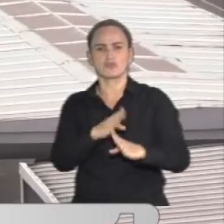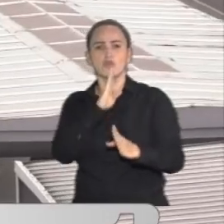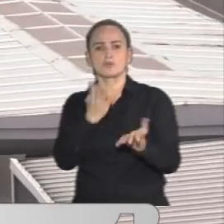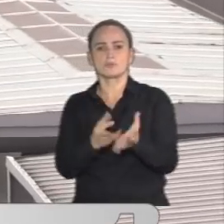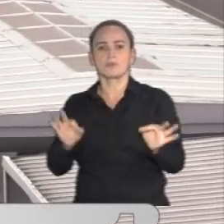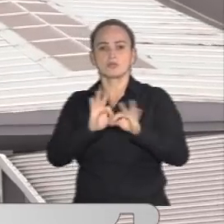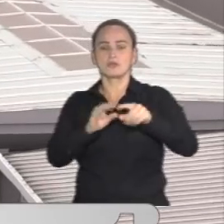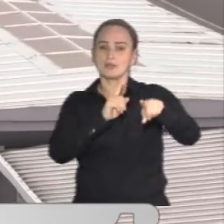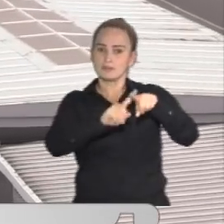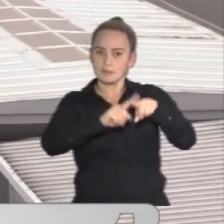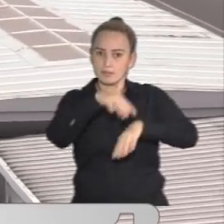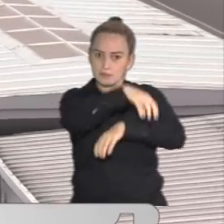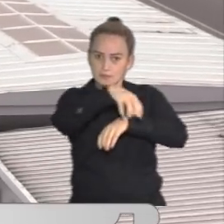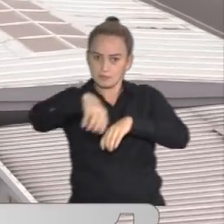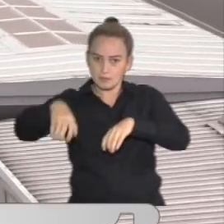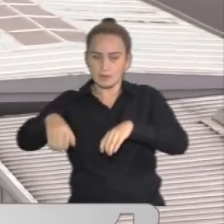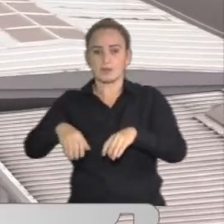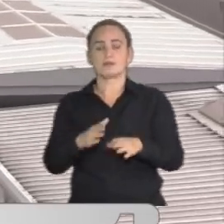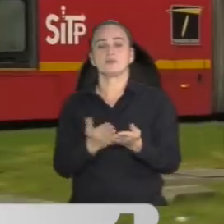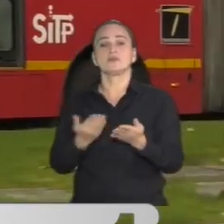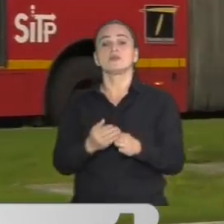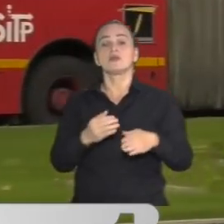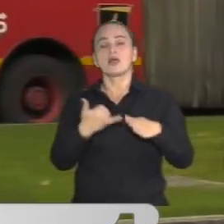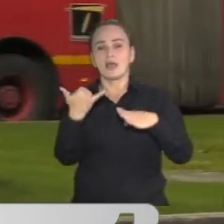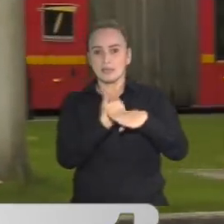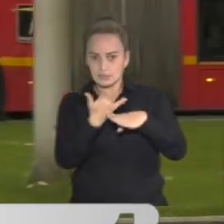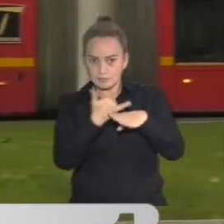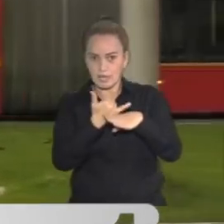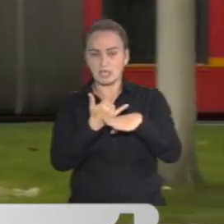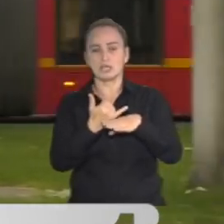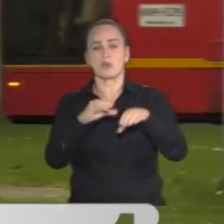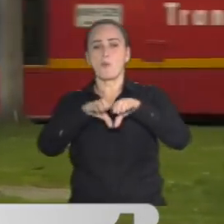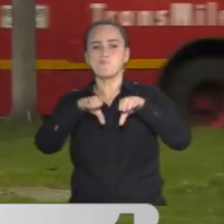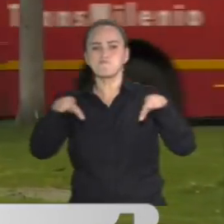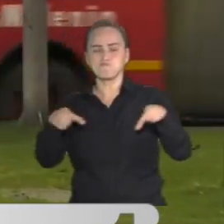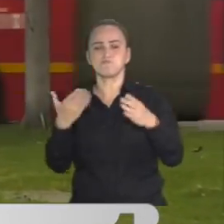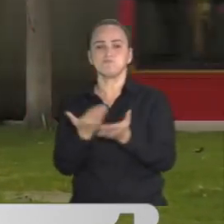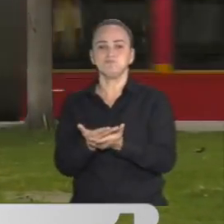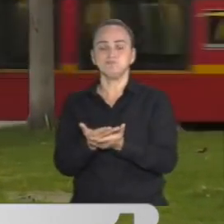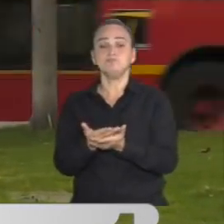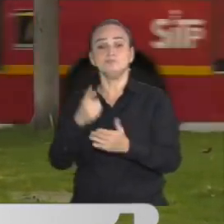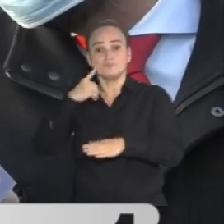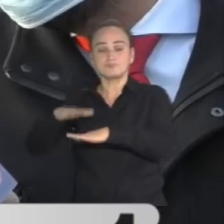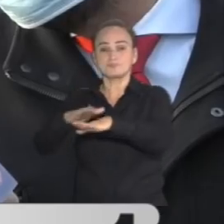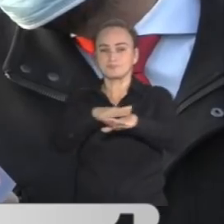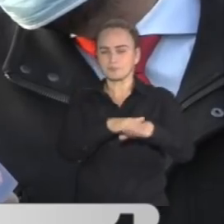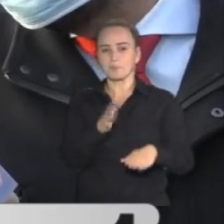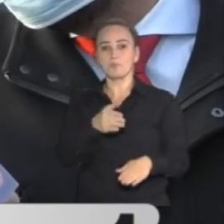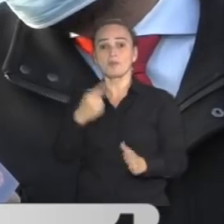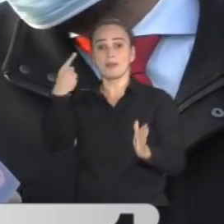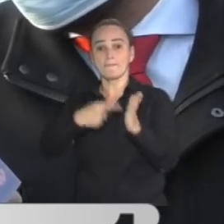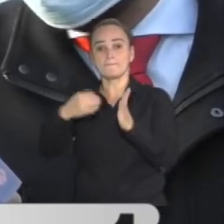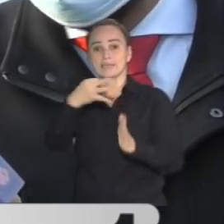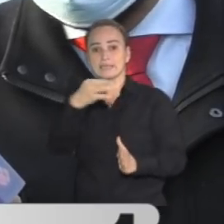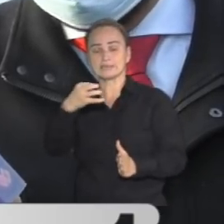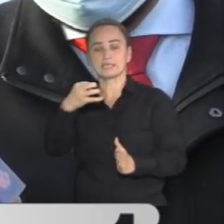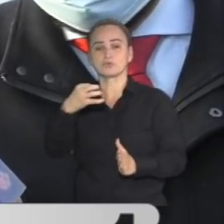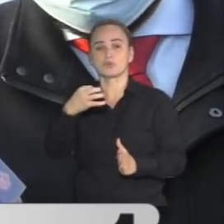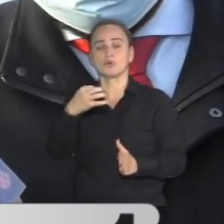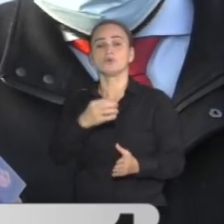blindar estaciones de Transmilenio, paraderos del SITP y buses articulados. Estamos hablando de cerca de 1.300